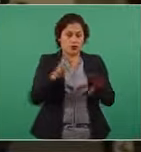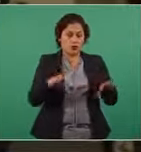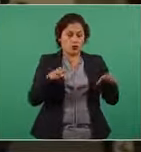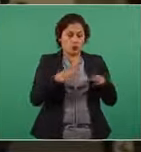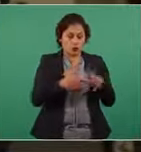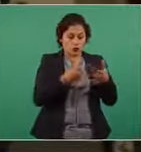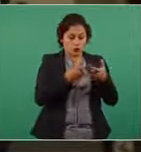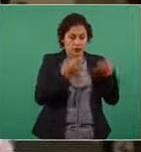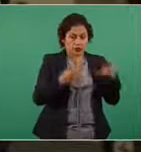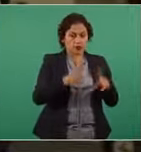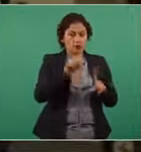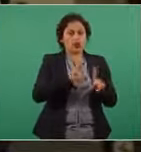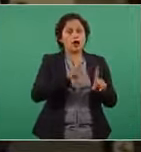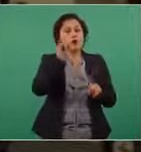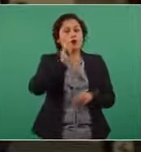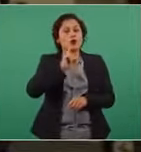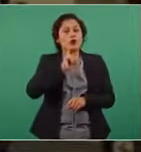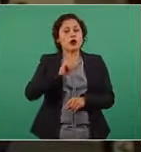Patricia Aguilar Romano